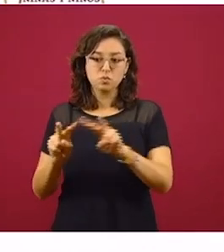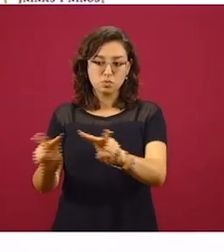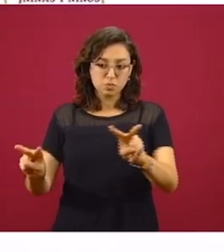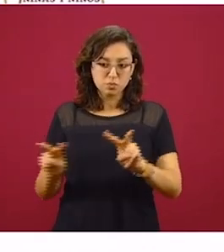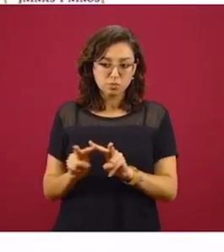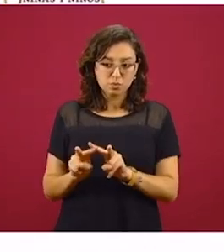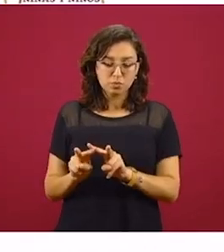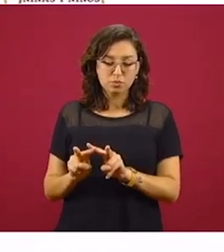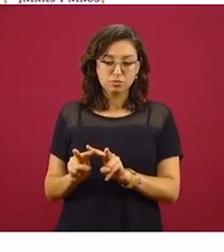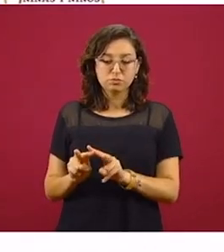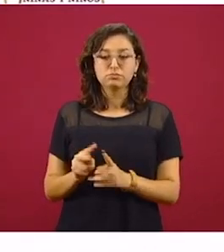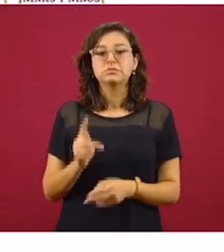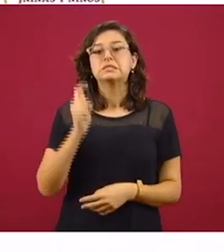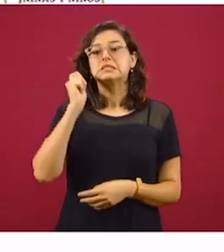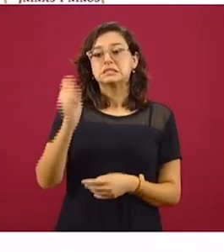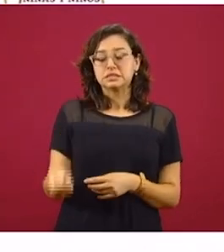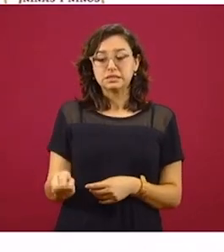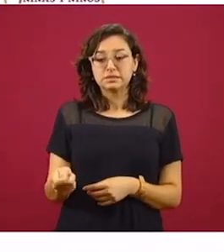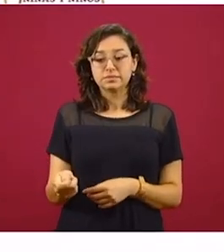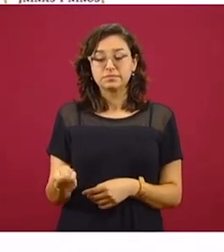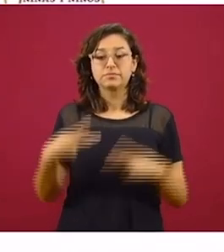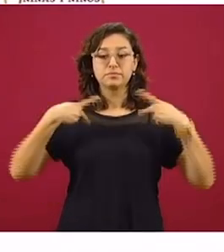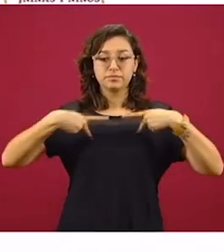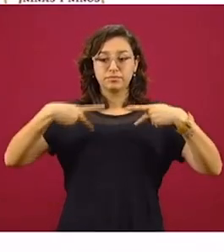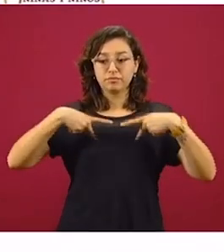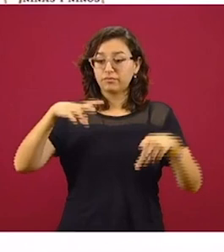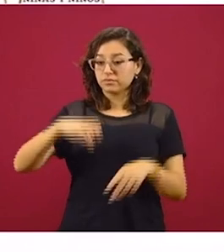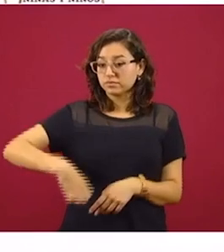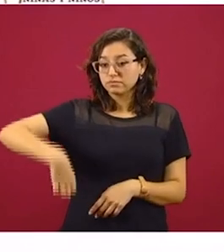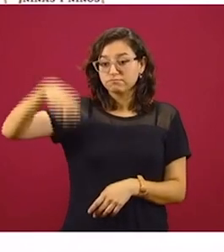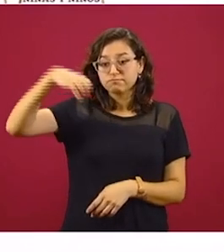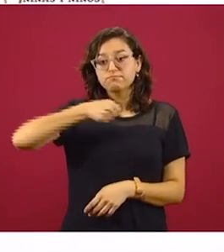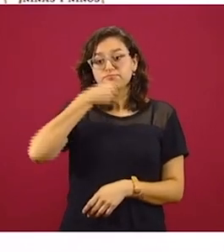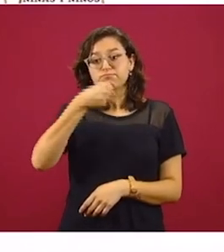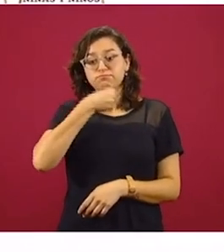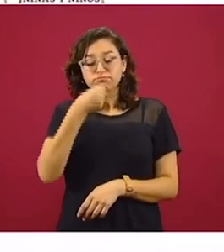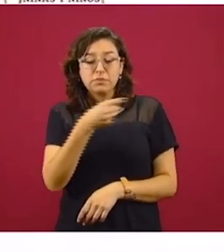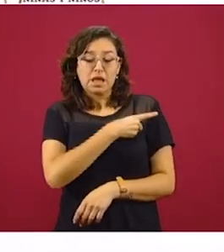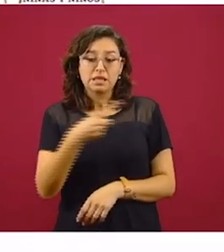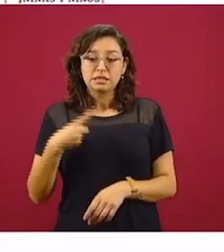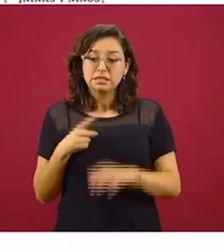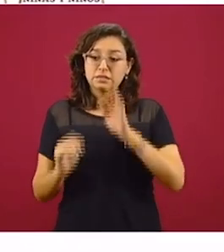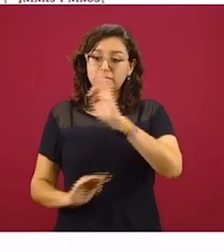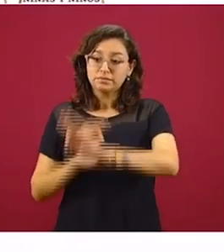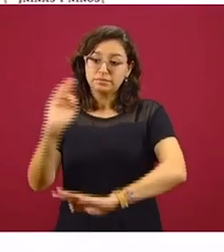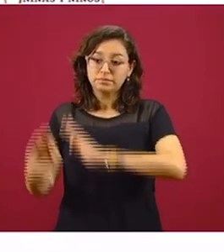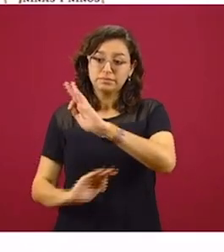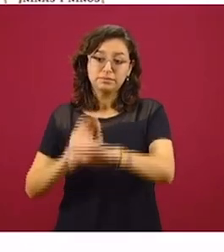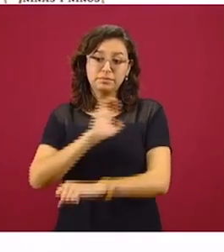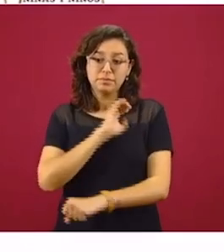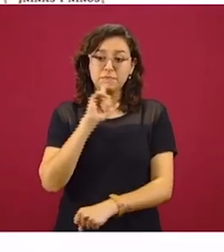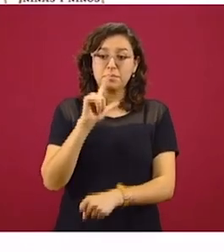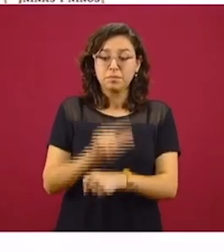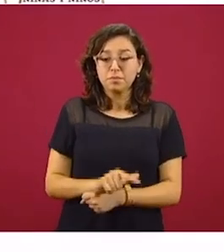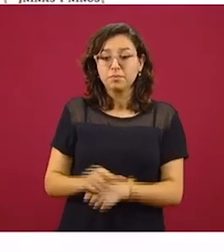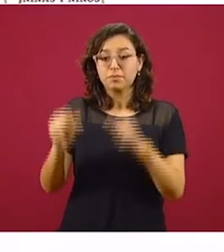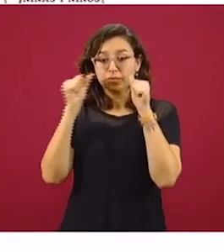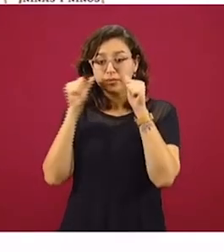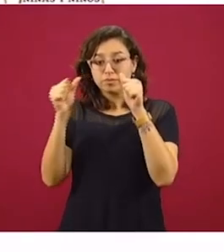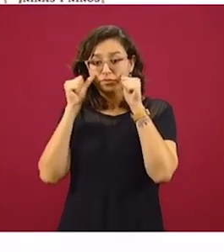es decir, los adultos mayores que hay que darles un trato especial, una atención